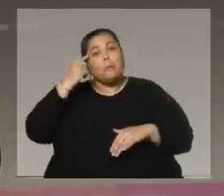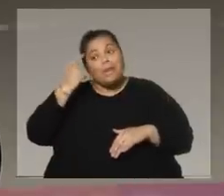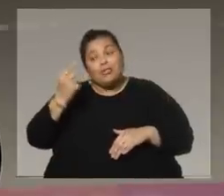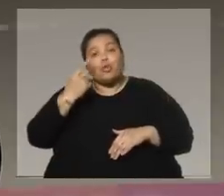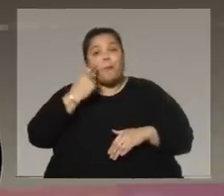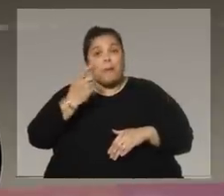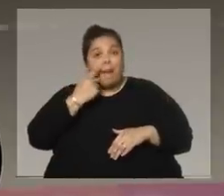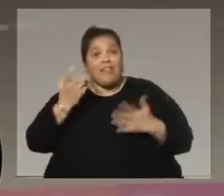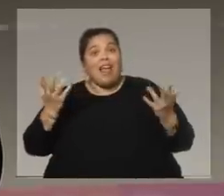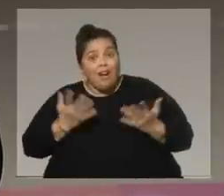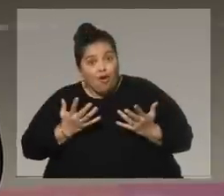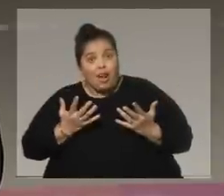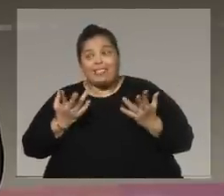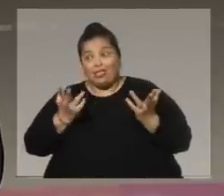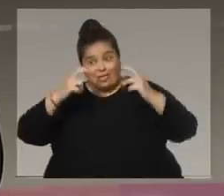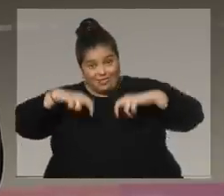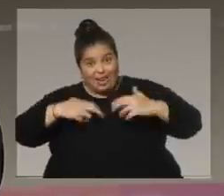sentara a hablar con él, entendería todo.